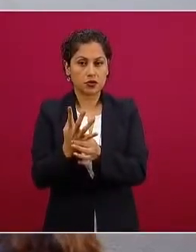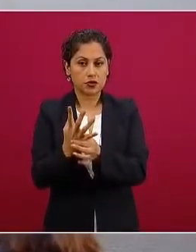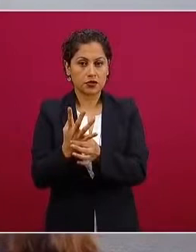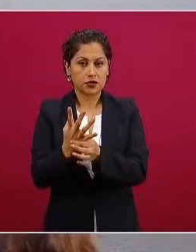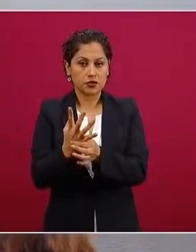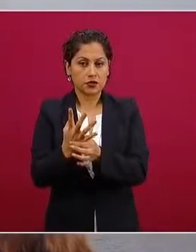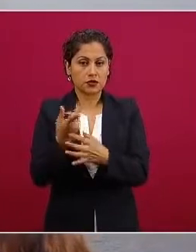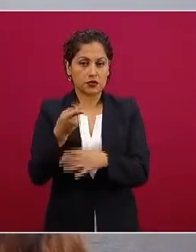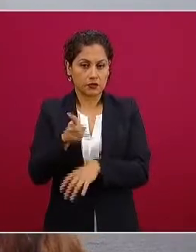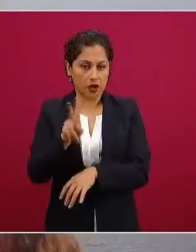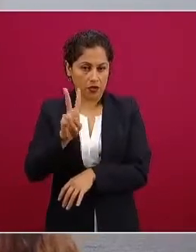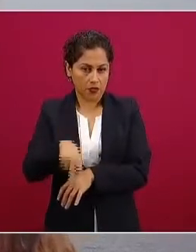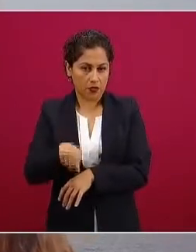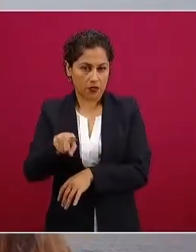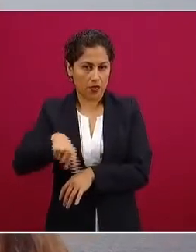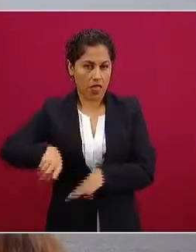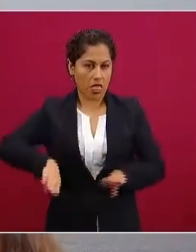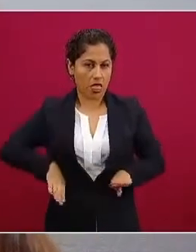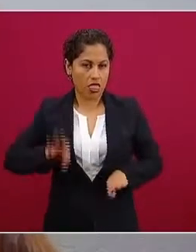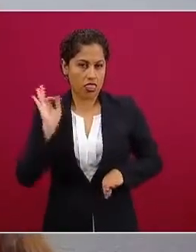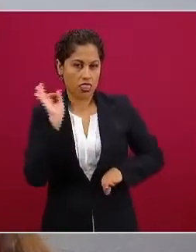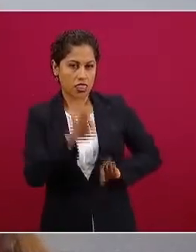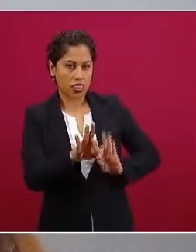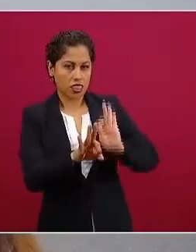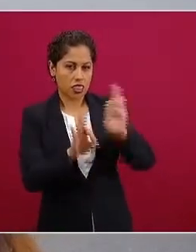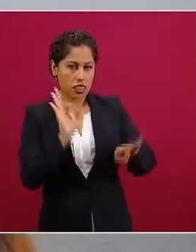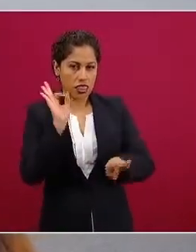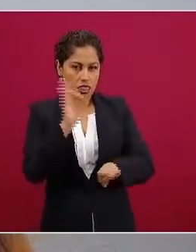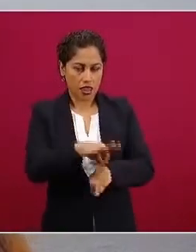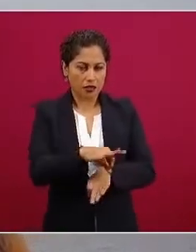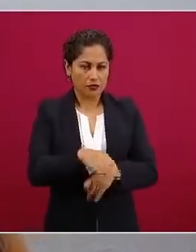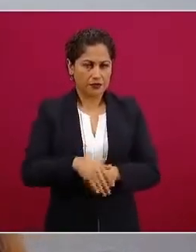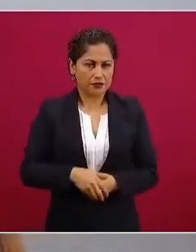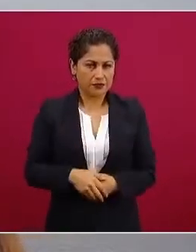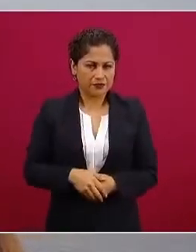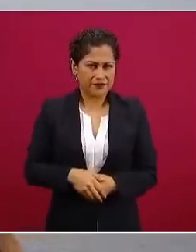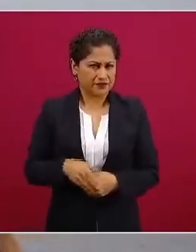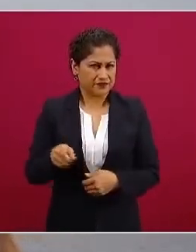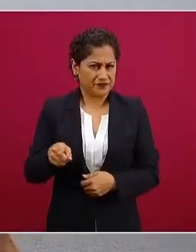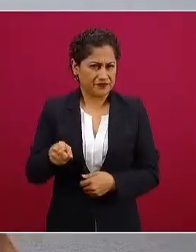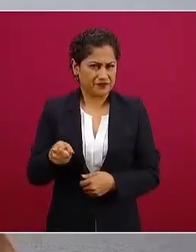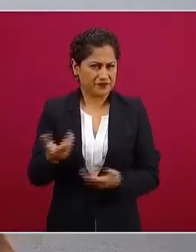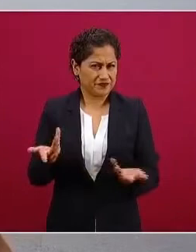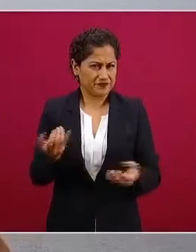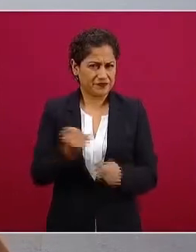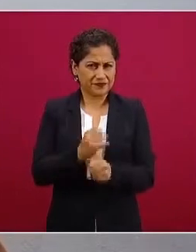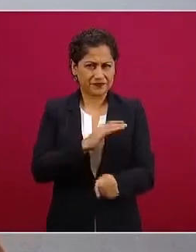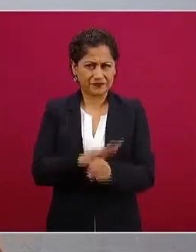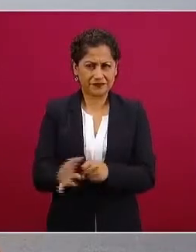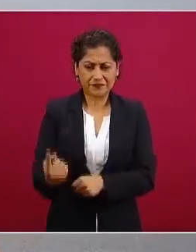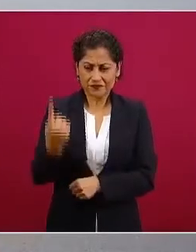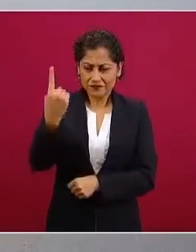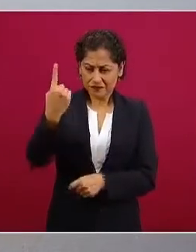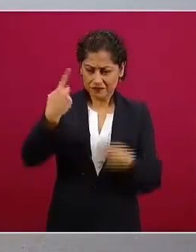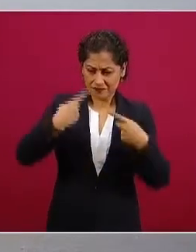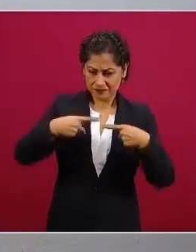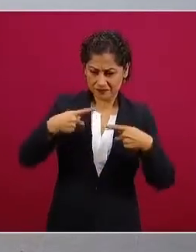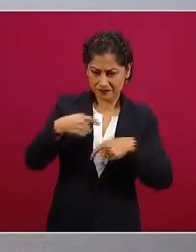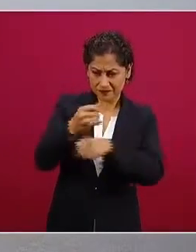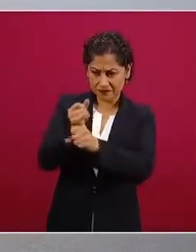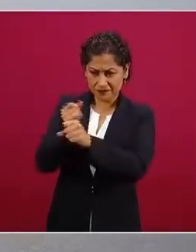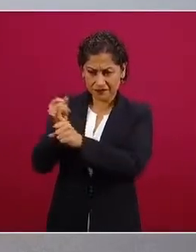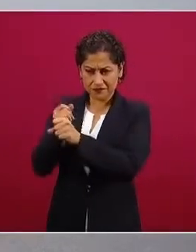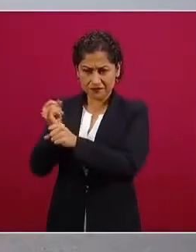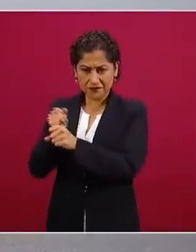malintencionada tendenciosa o sea cómo es que un analista llega